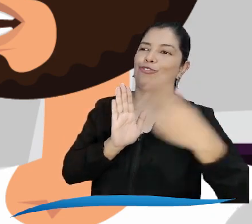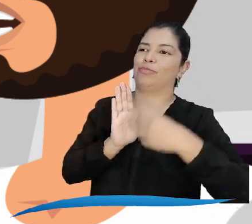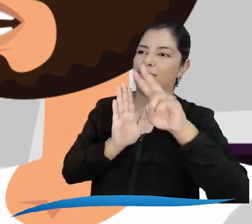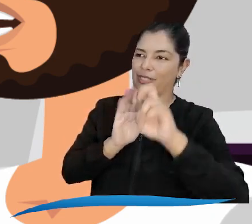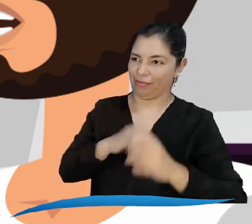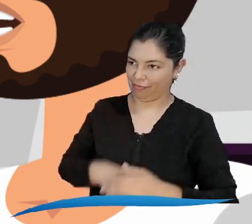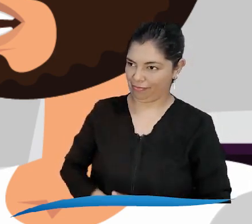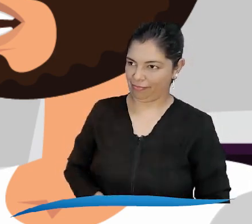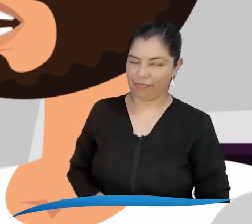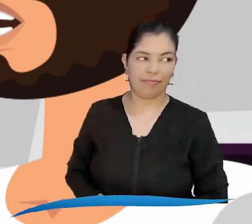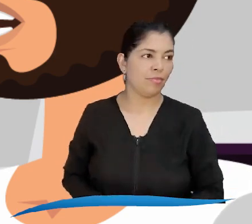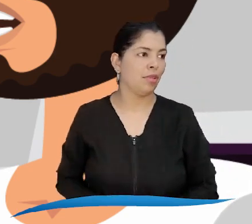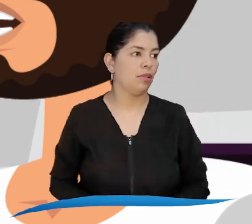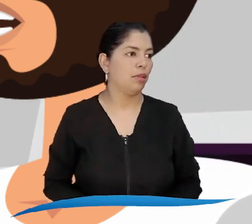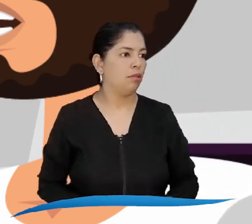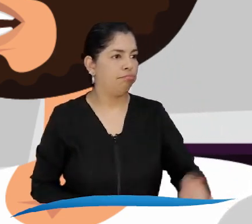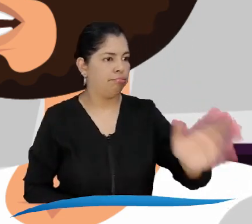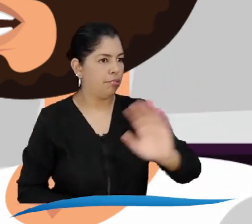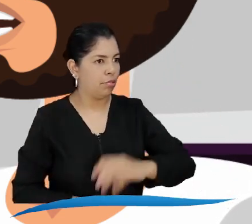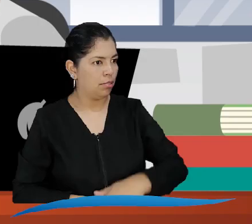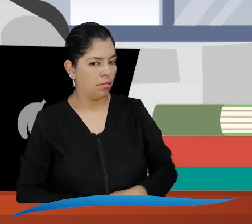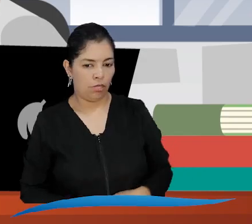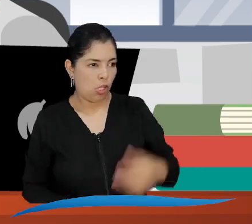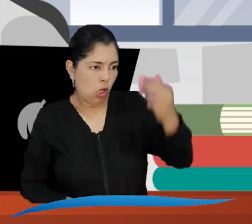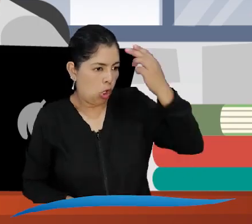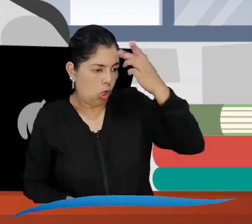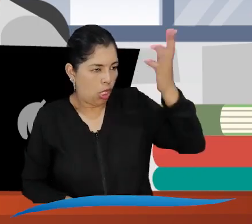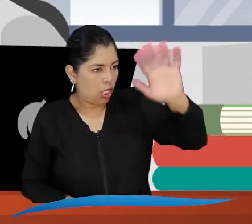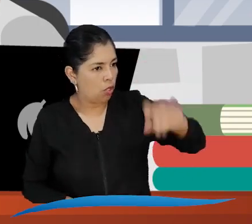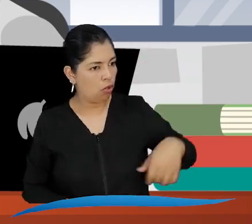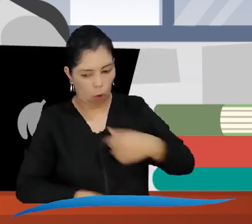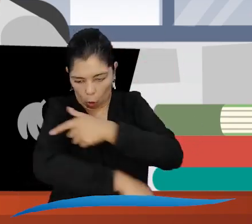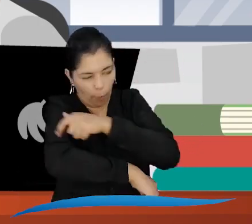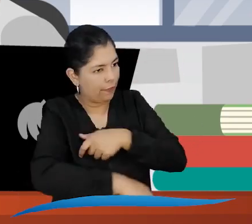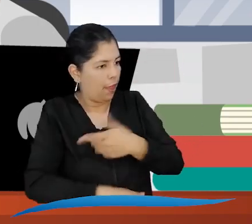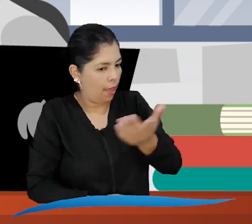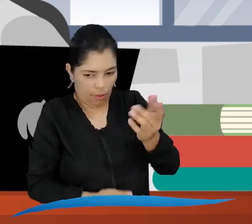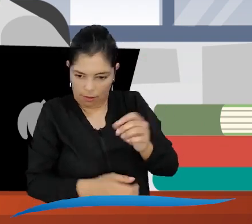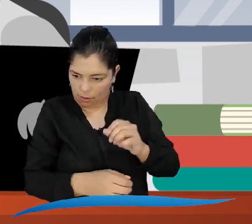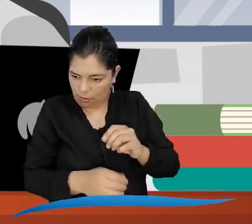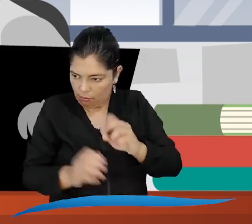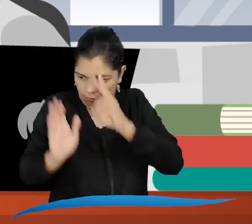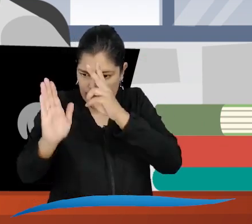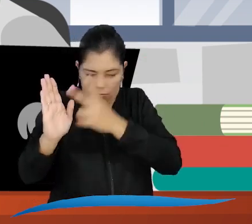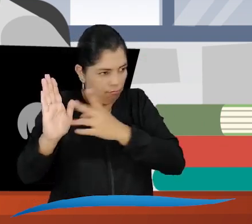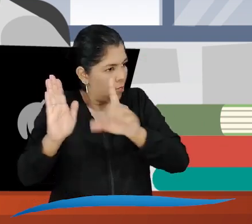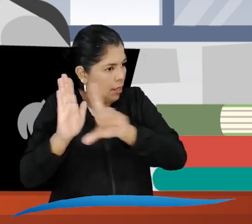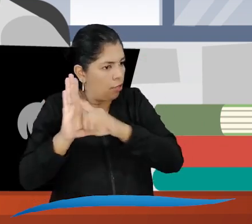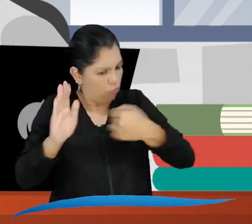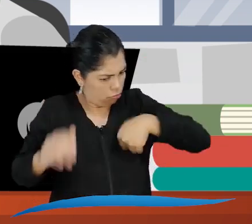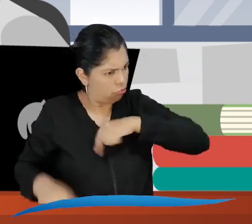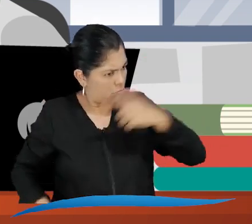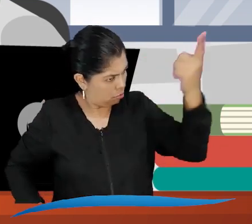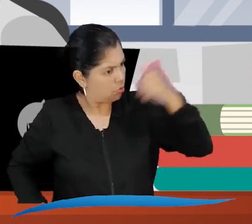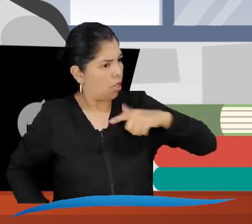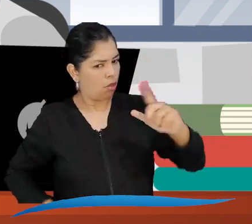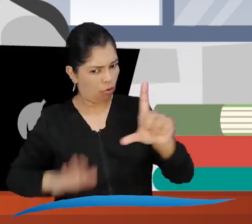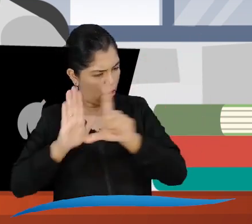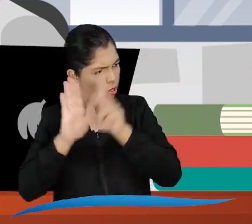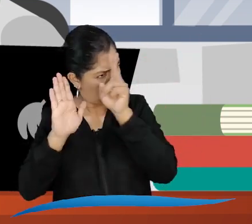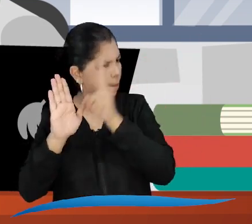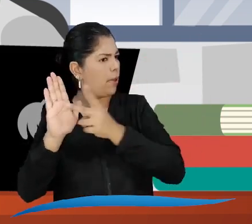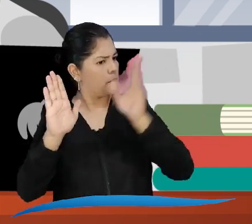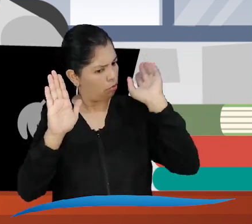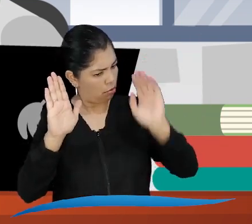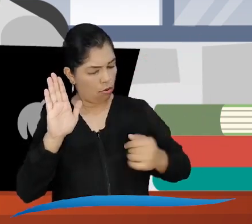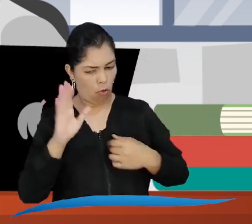a la ley 11.45 de 2007. ¿Veaste tan chistoso? Pues claro que aquí hay un comité con todas las de